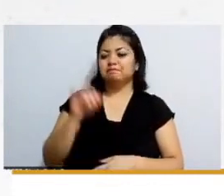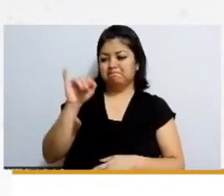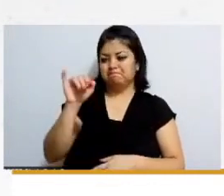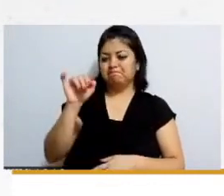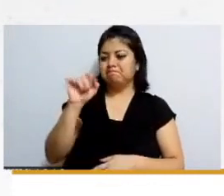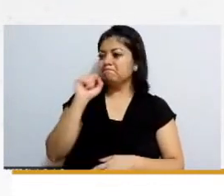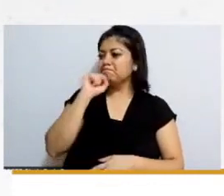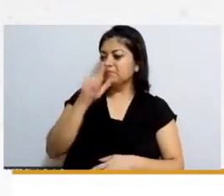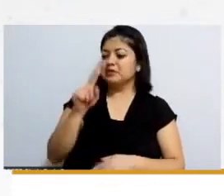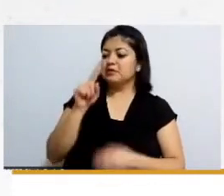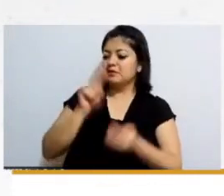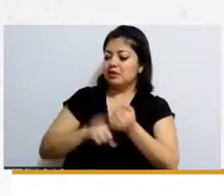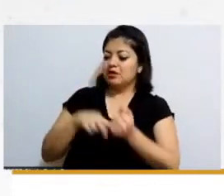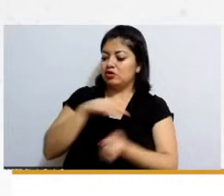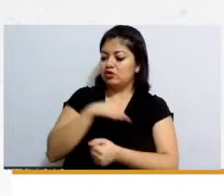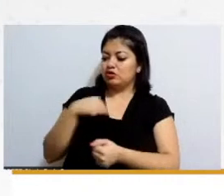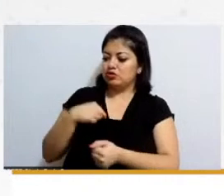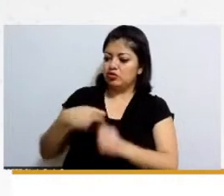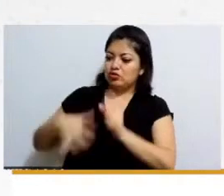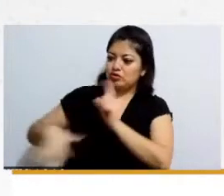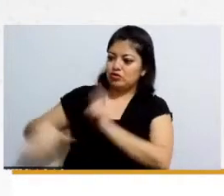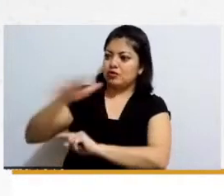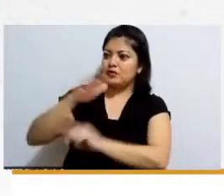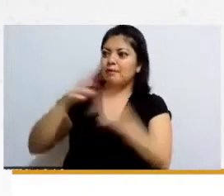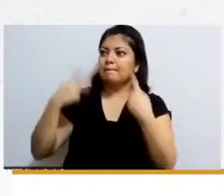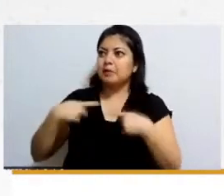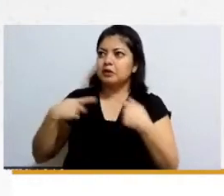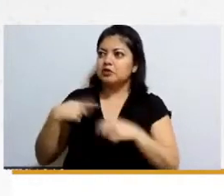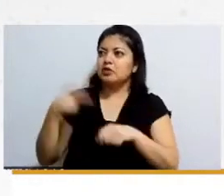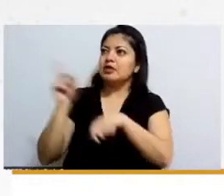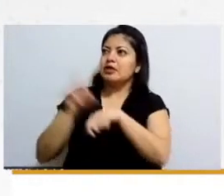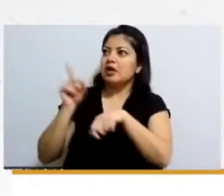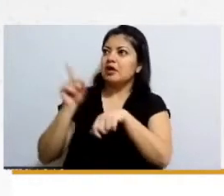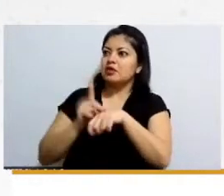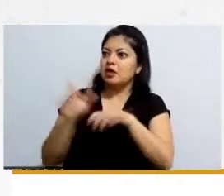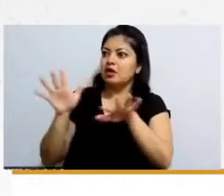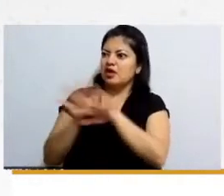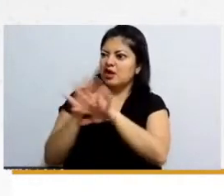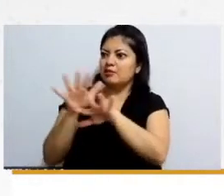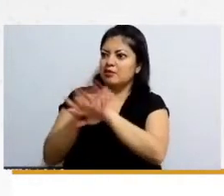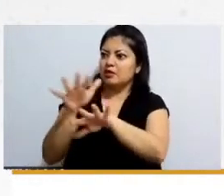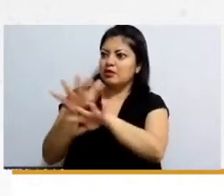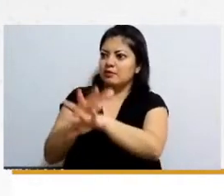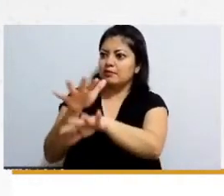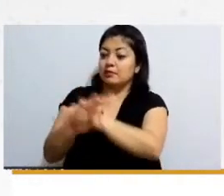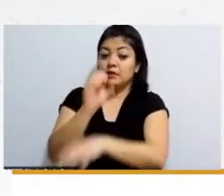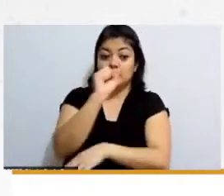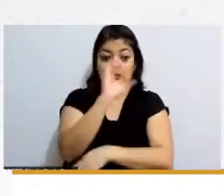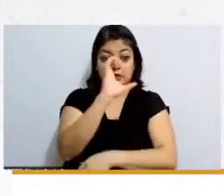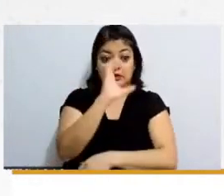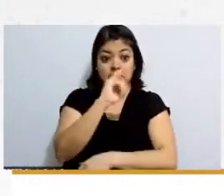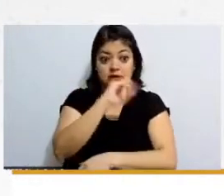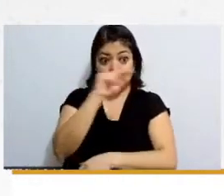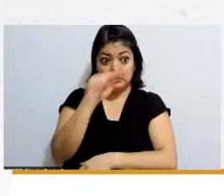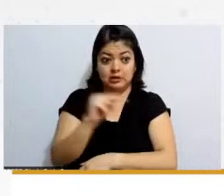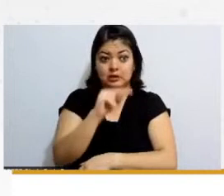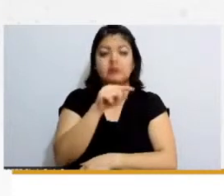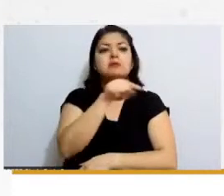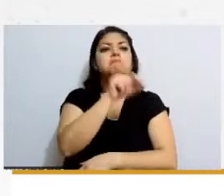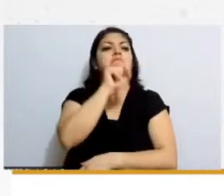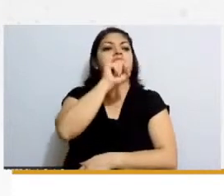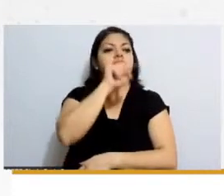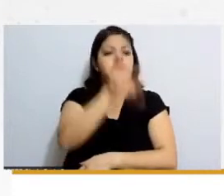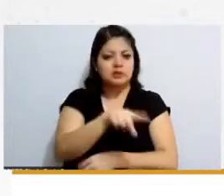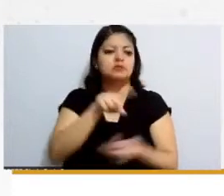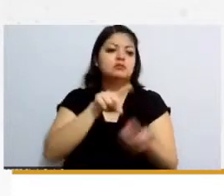evolucionado o vamos evolucionando día a día y la suprema corte eso es lo que pretende también evolucionarse y no quedarse